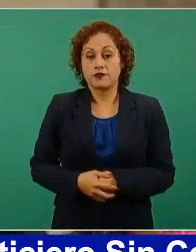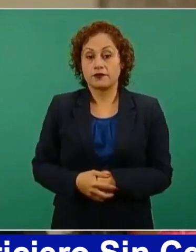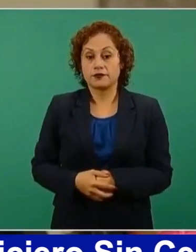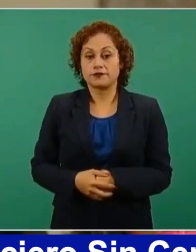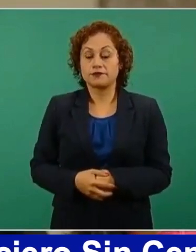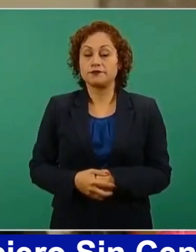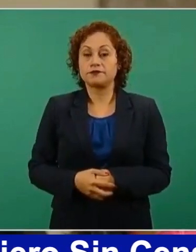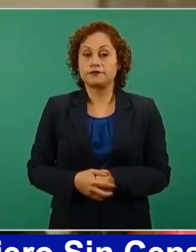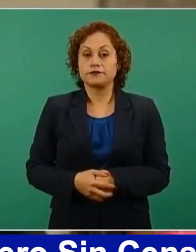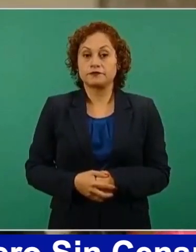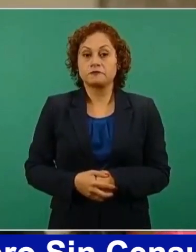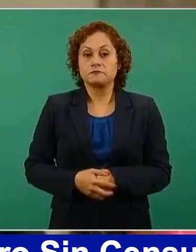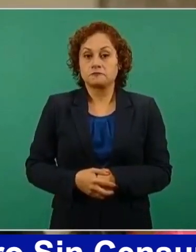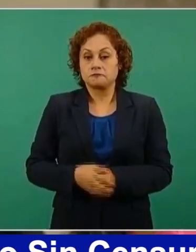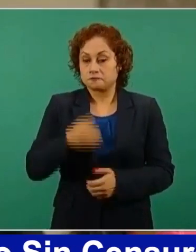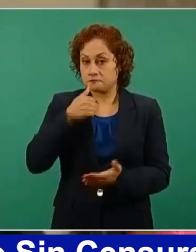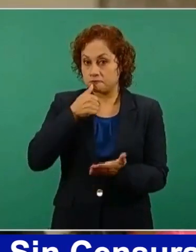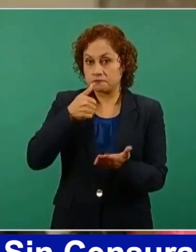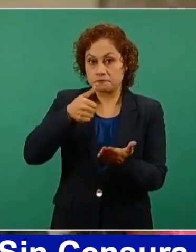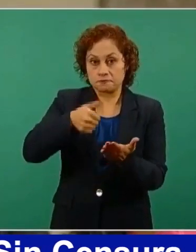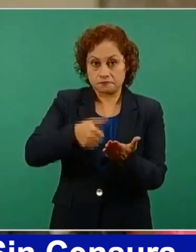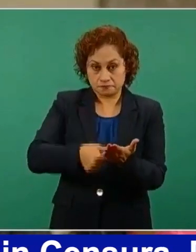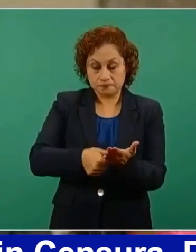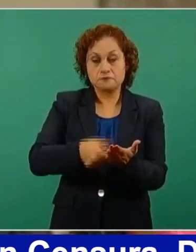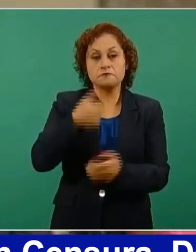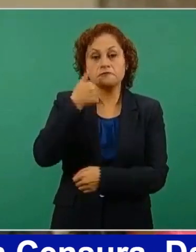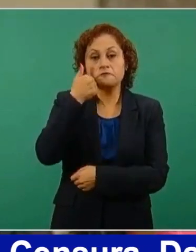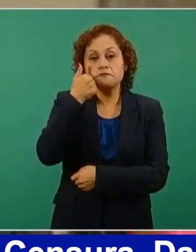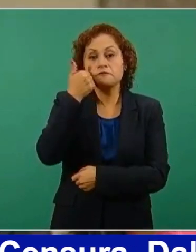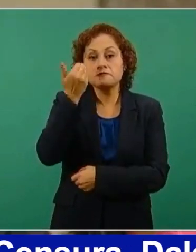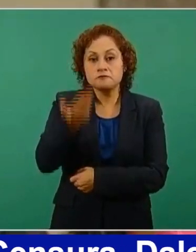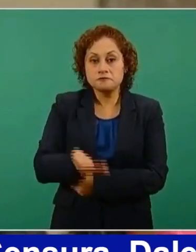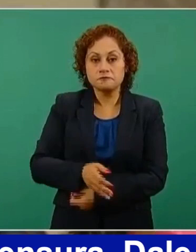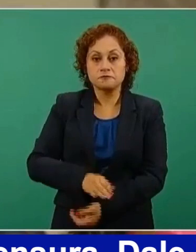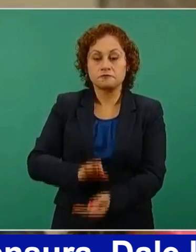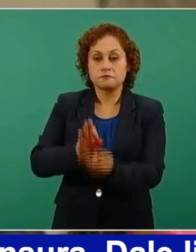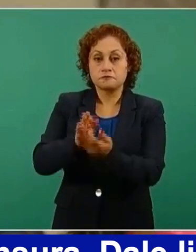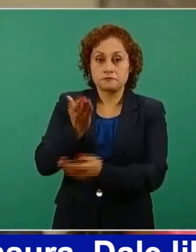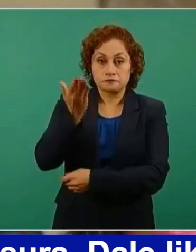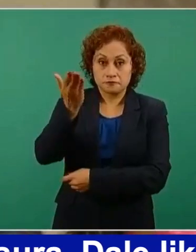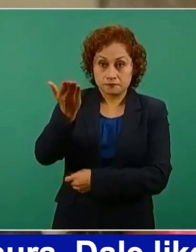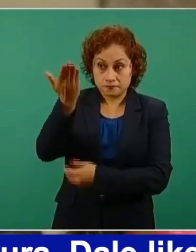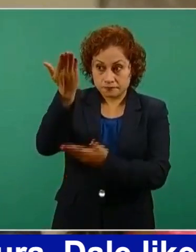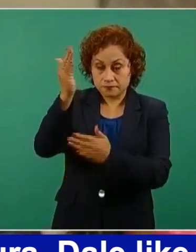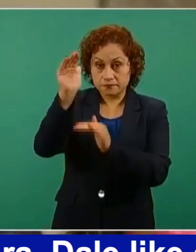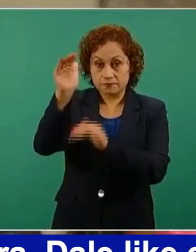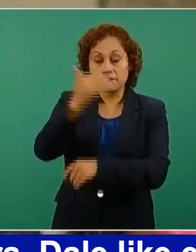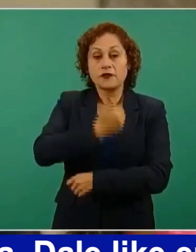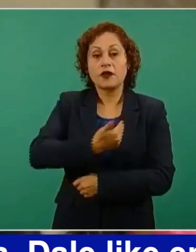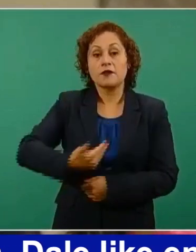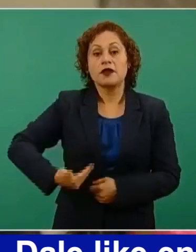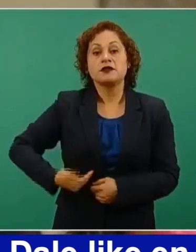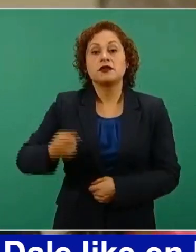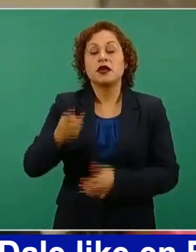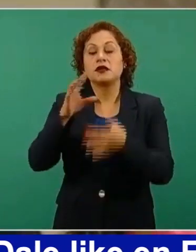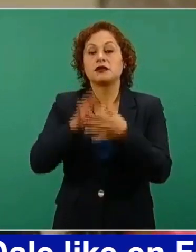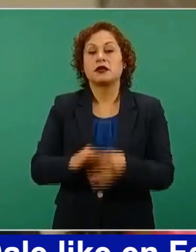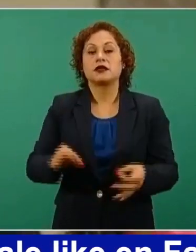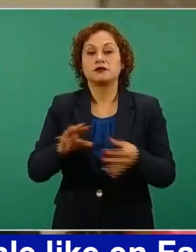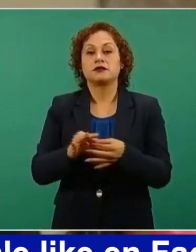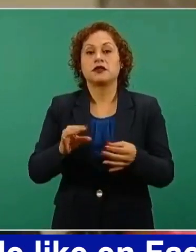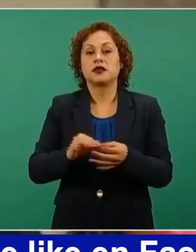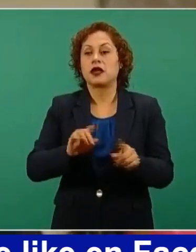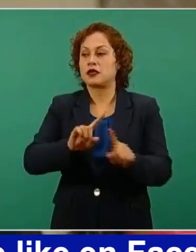Por este conducto, acudimos ante su amplia investidura a fin de manifestar lo siguiente. A través de los medios de